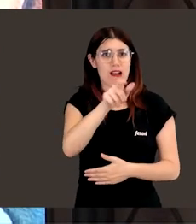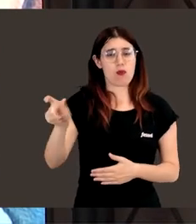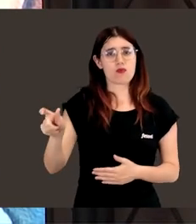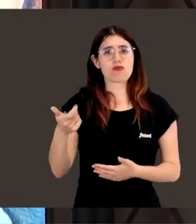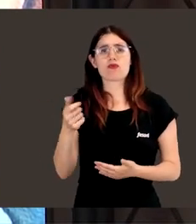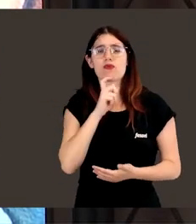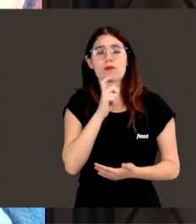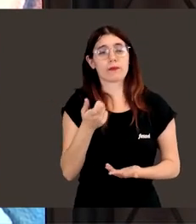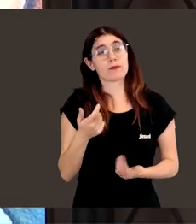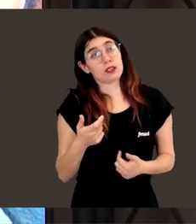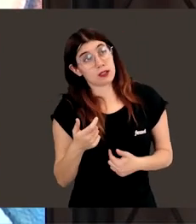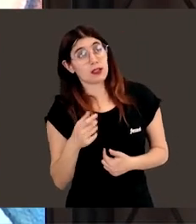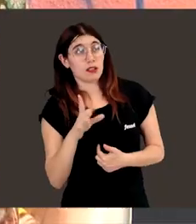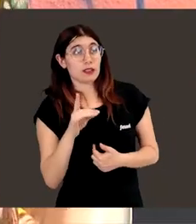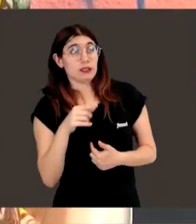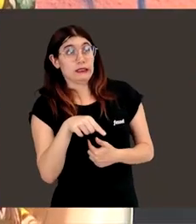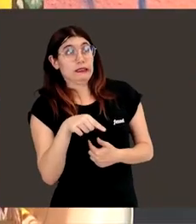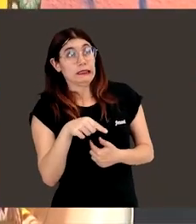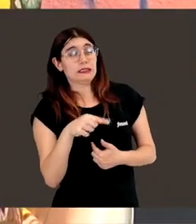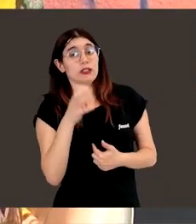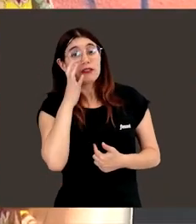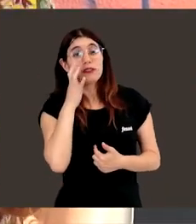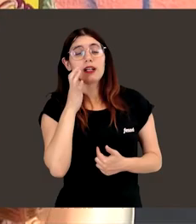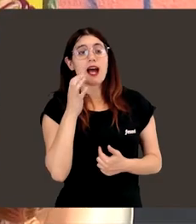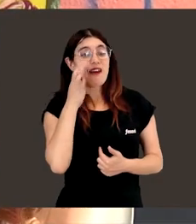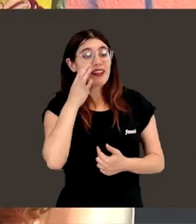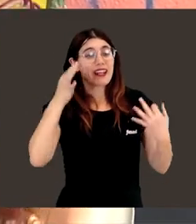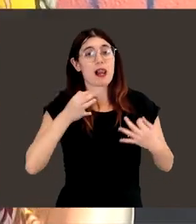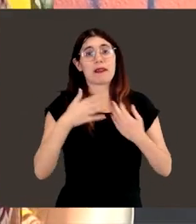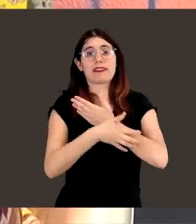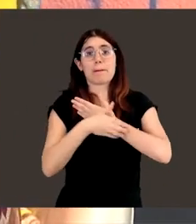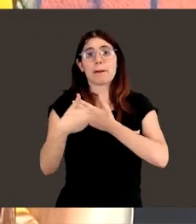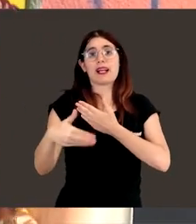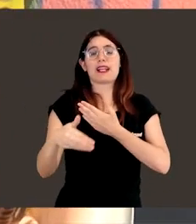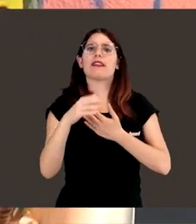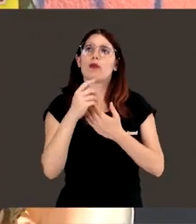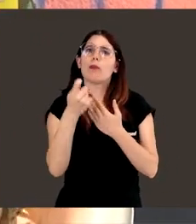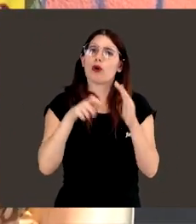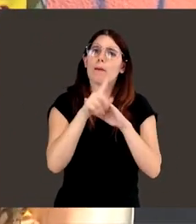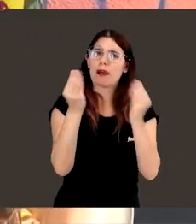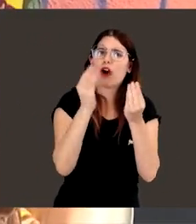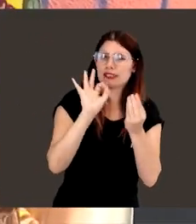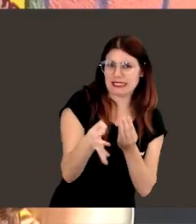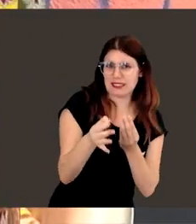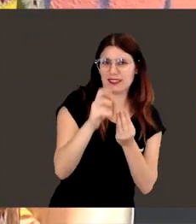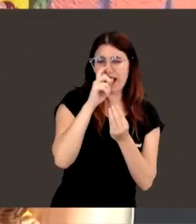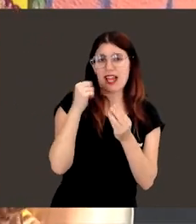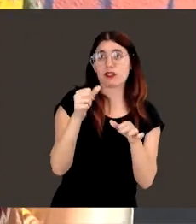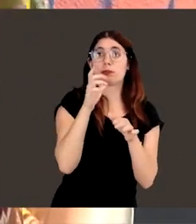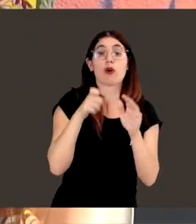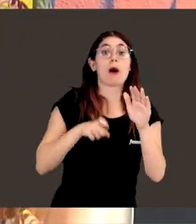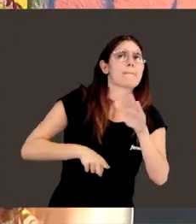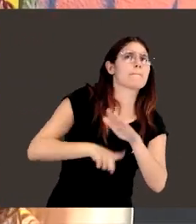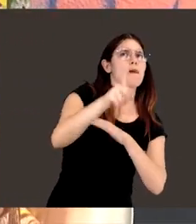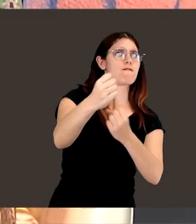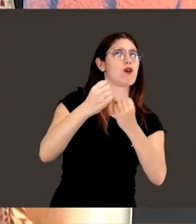científica. Bueno, sí, esto es lo que pasa, ¿no? Que realmente, ver, este nivel de precariedad ha mejorado algo con los años, pero no de una manera